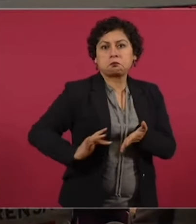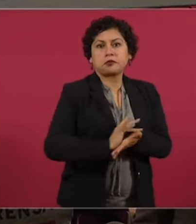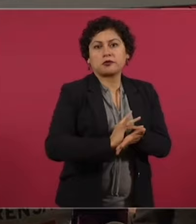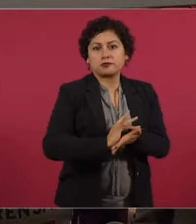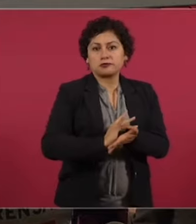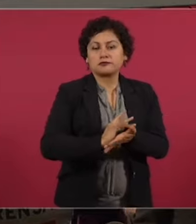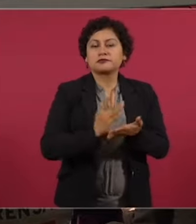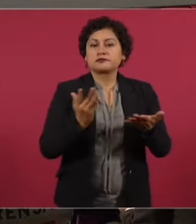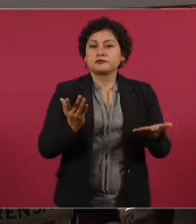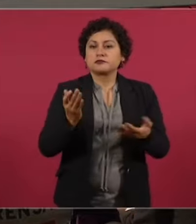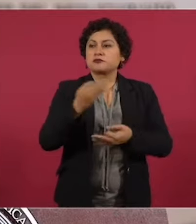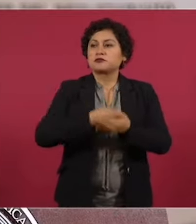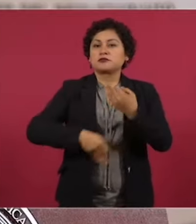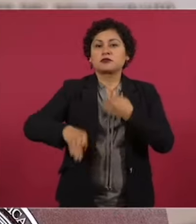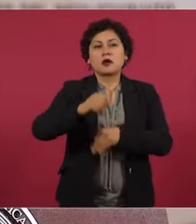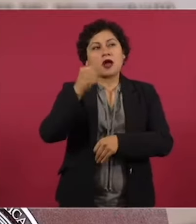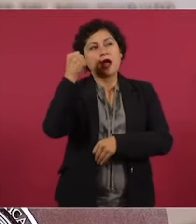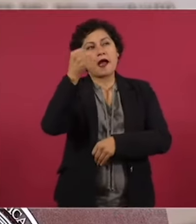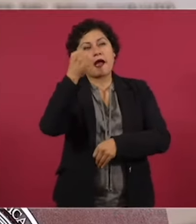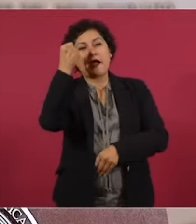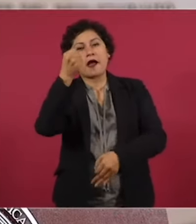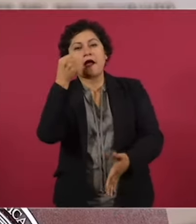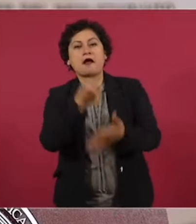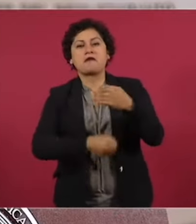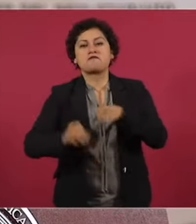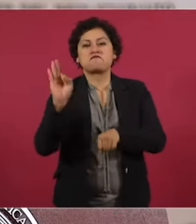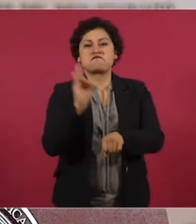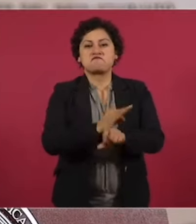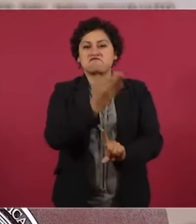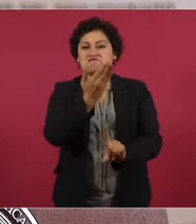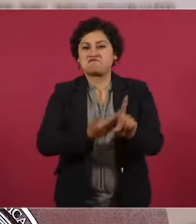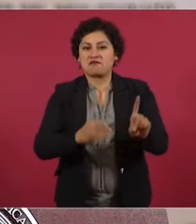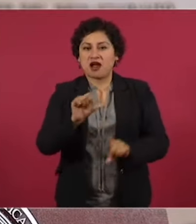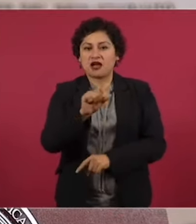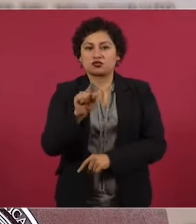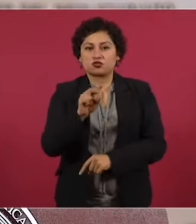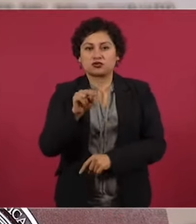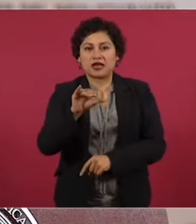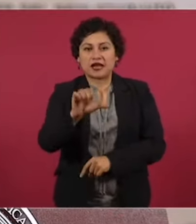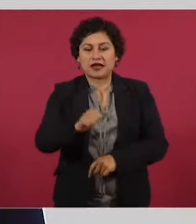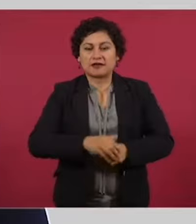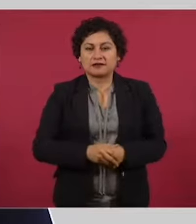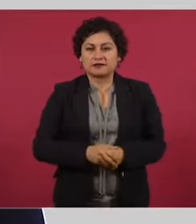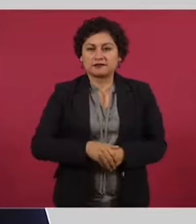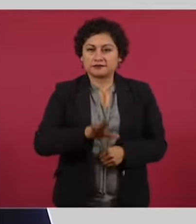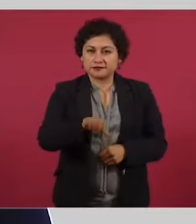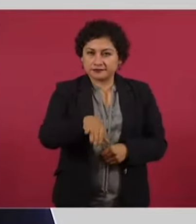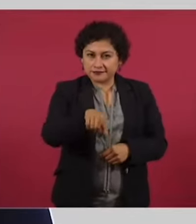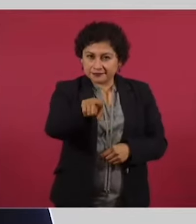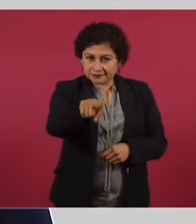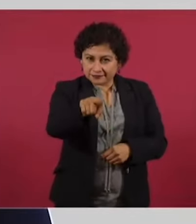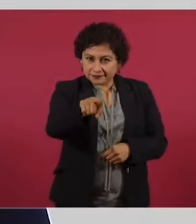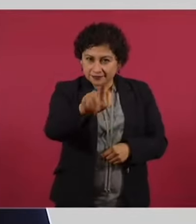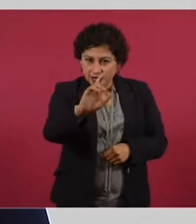Azucena Somos Todos. Yo les pregunto a ustedes, ¿a qué les recuerda este hashtag?